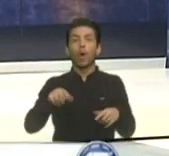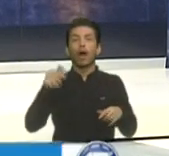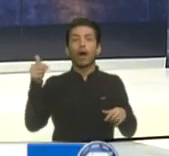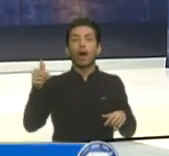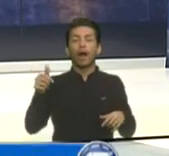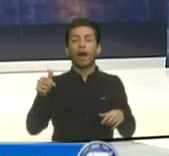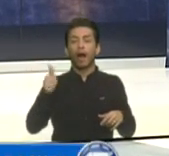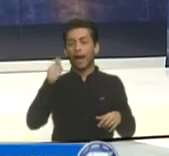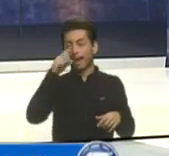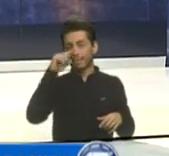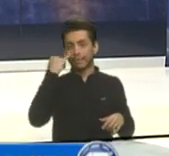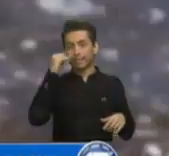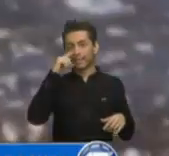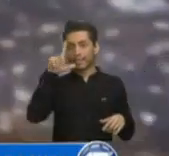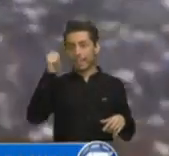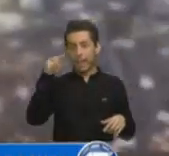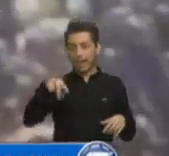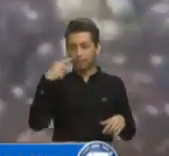sus afluentes. Veamos.